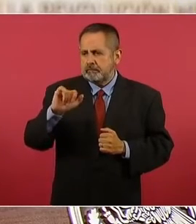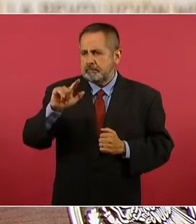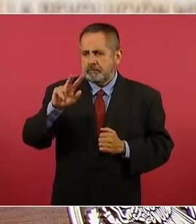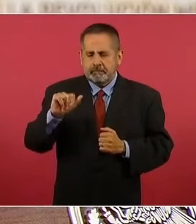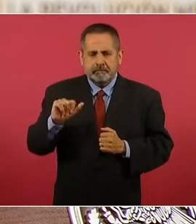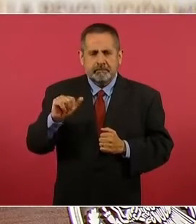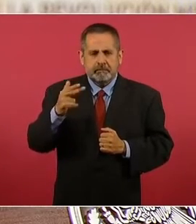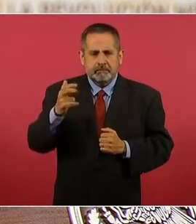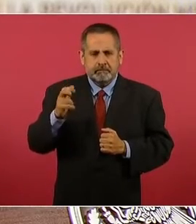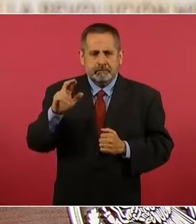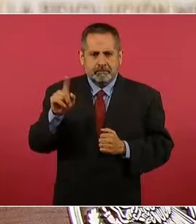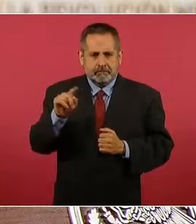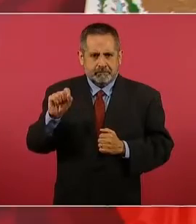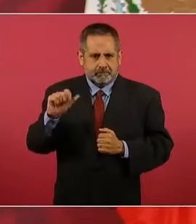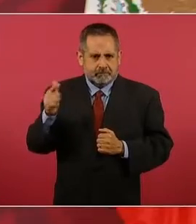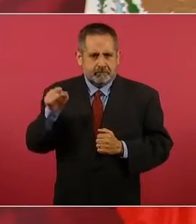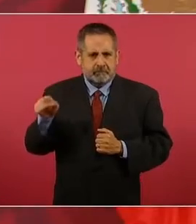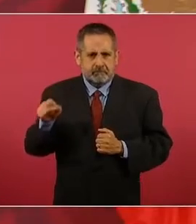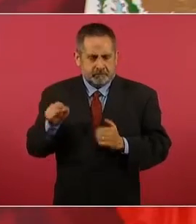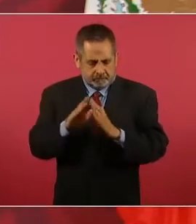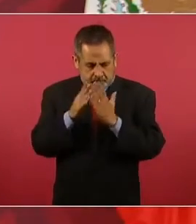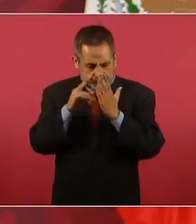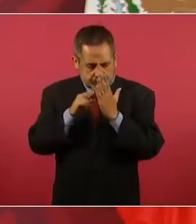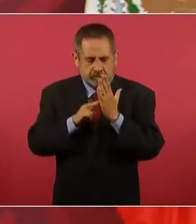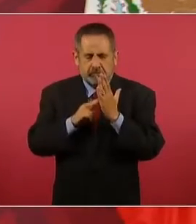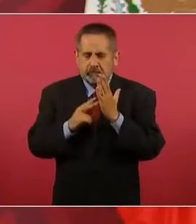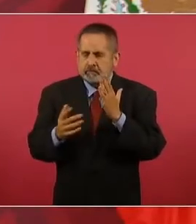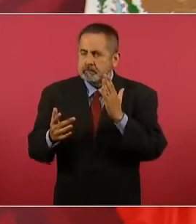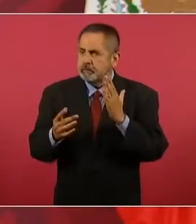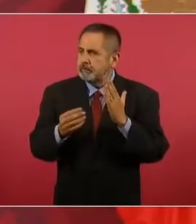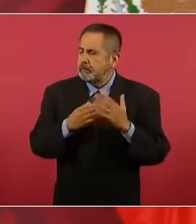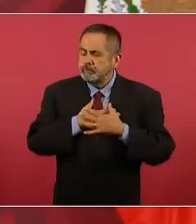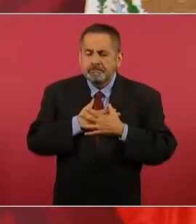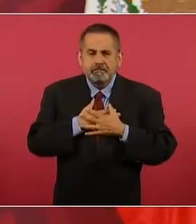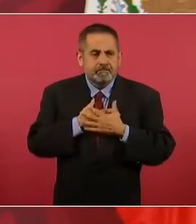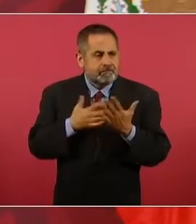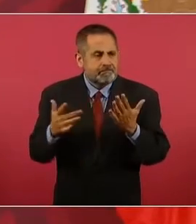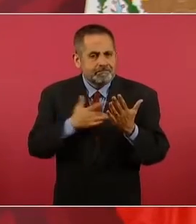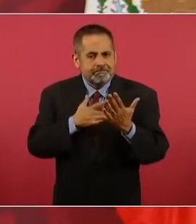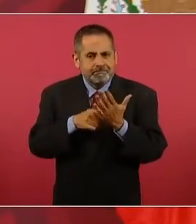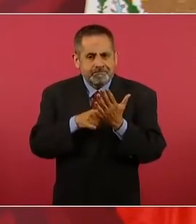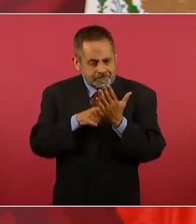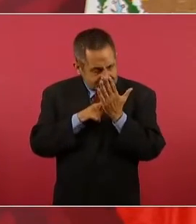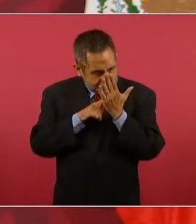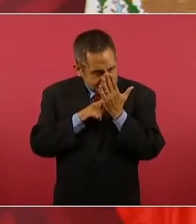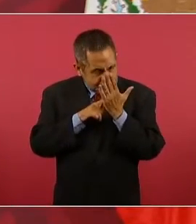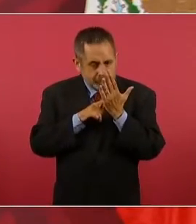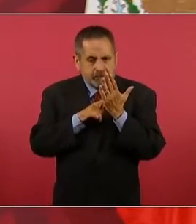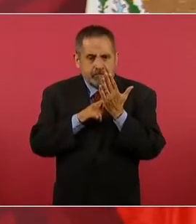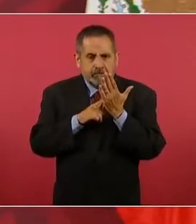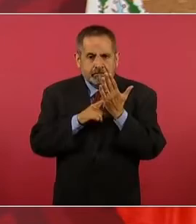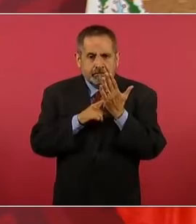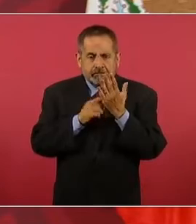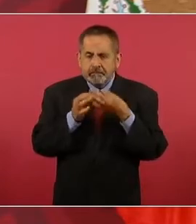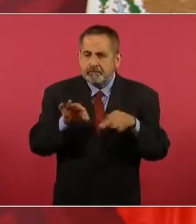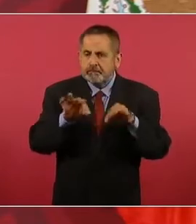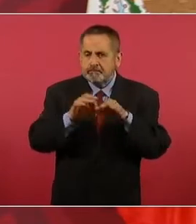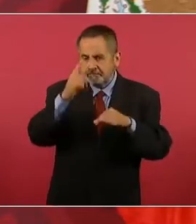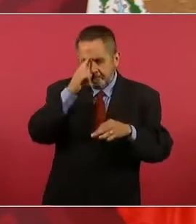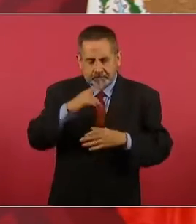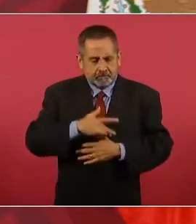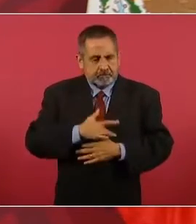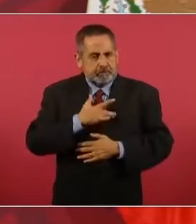me marcaron, fueron importantes.